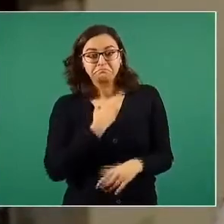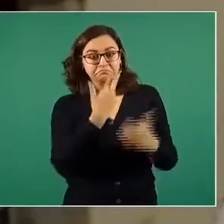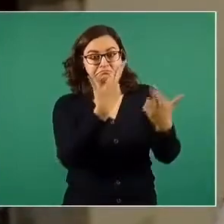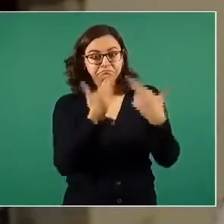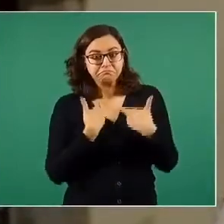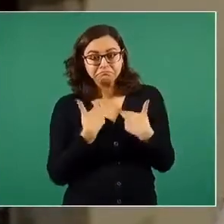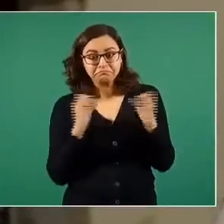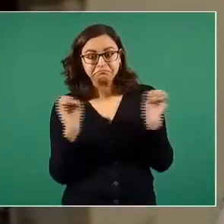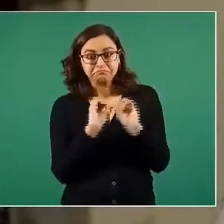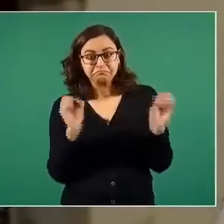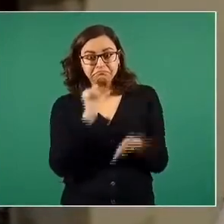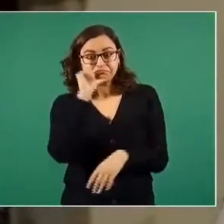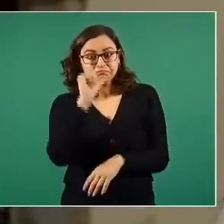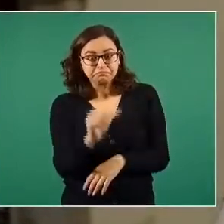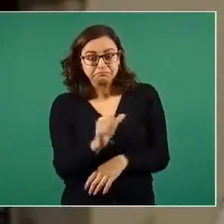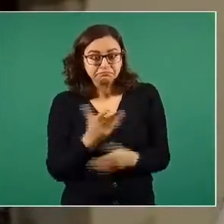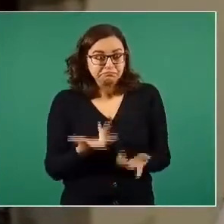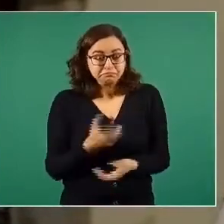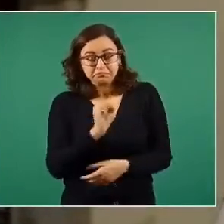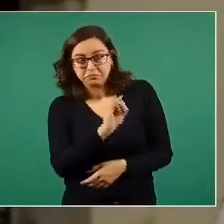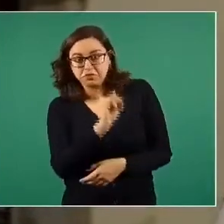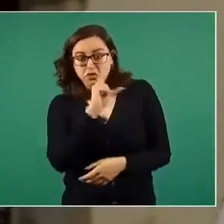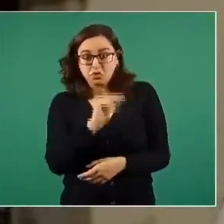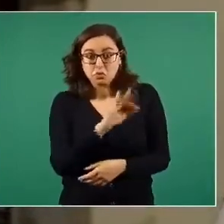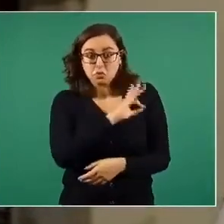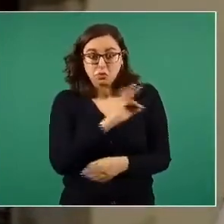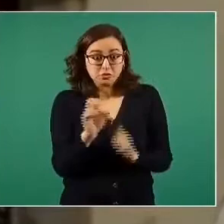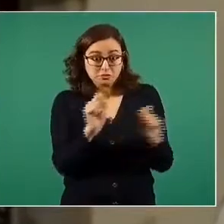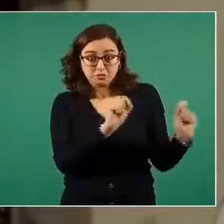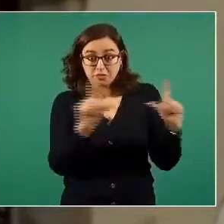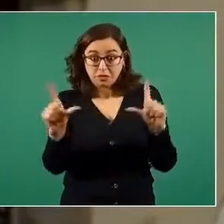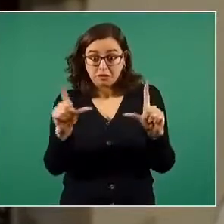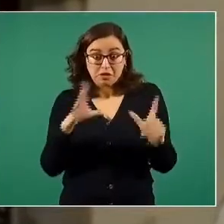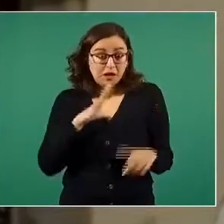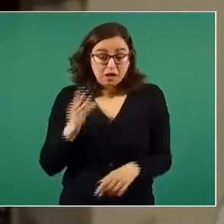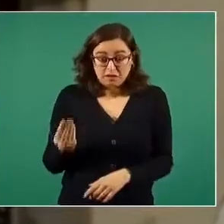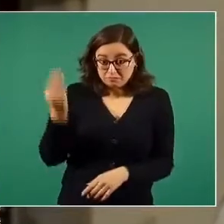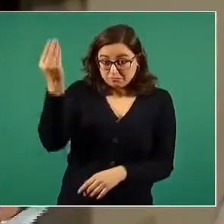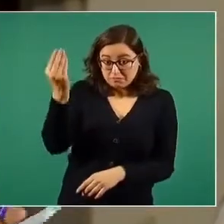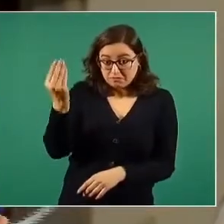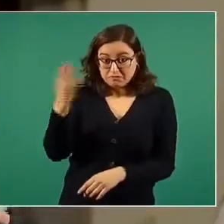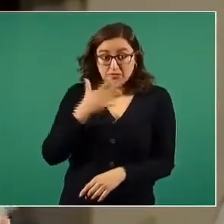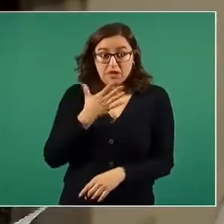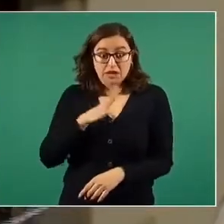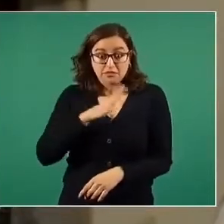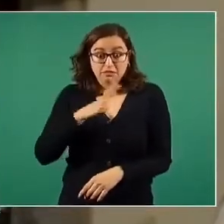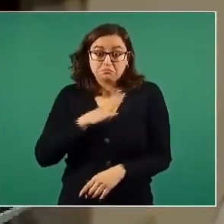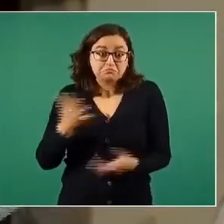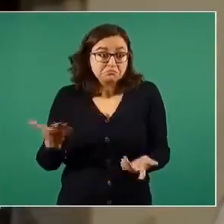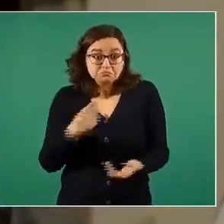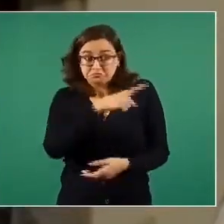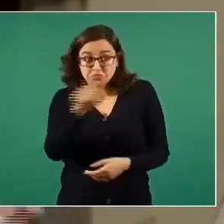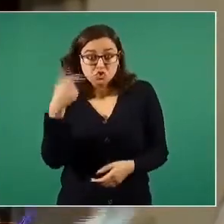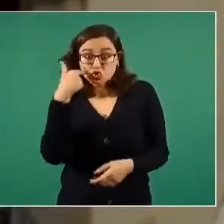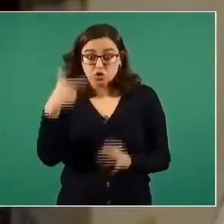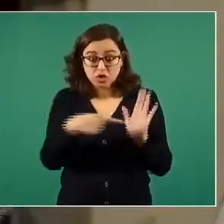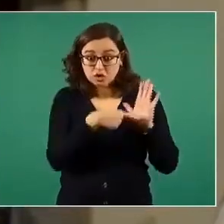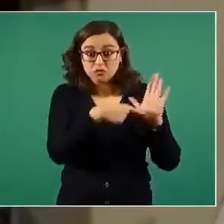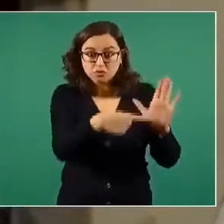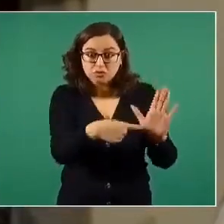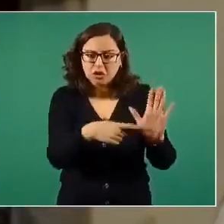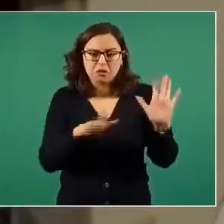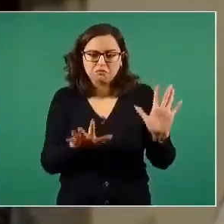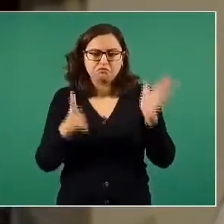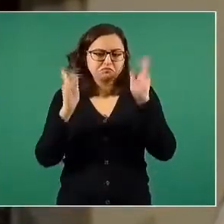para saber cómo debería procesarse esto. Lo tengo, lo presentaré en mi propio espacio, finalmente, en